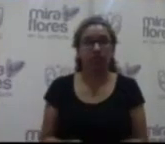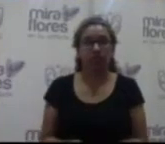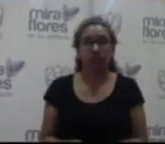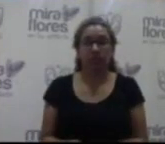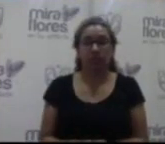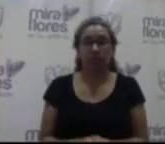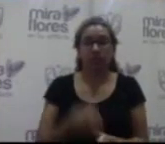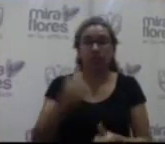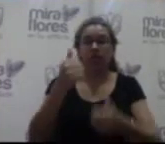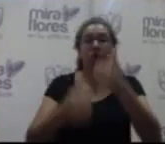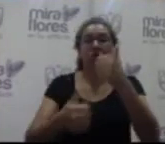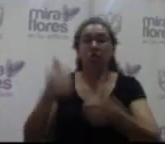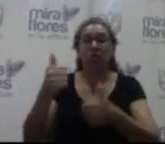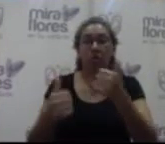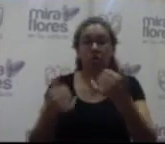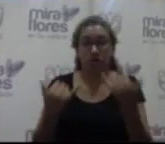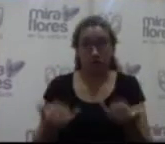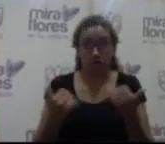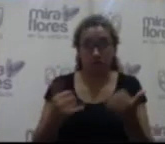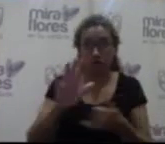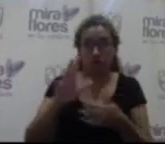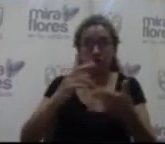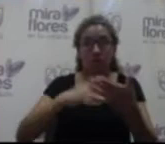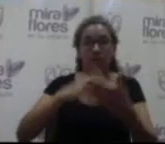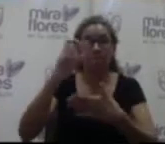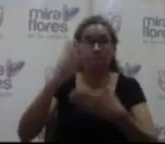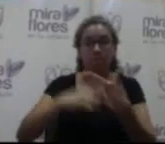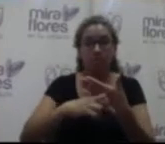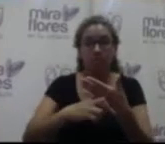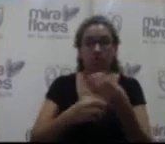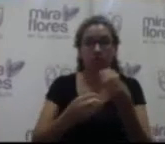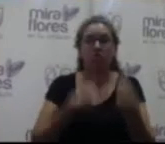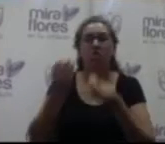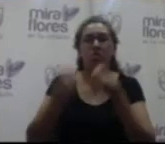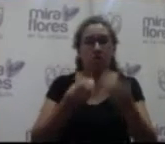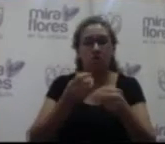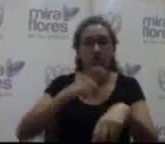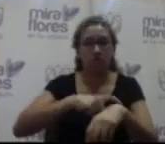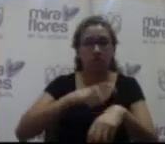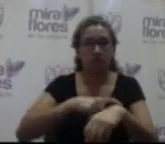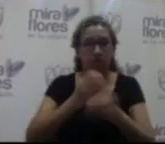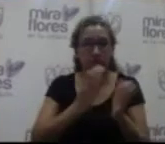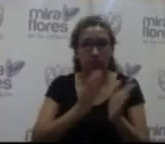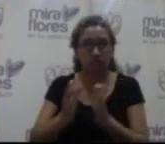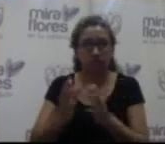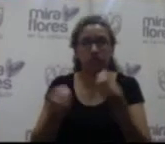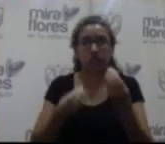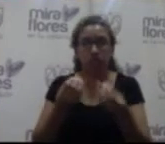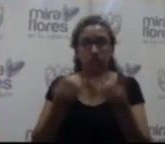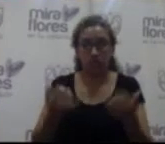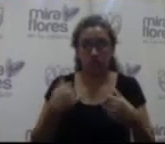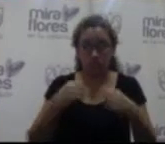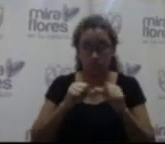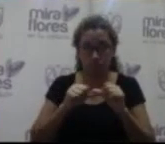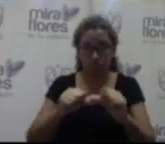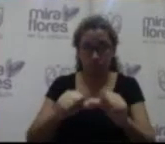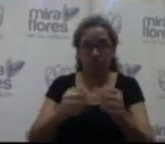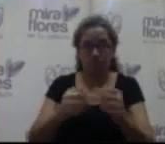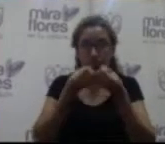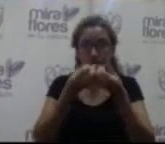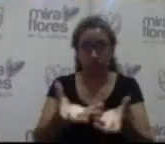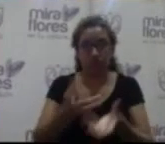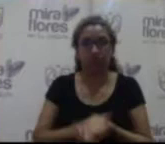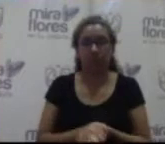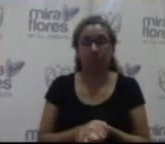¿Cuál es la situación actual de estos proyectos priorizados en aquella oportunidad? Lo vamos a mencionar a continuación. En el